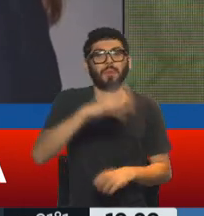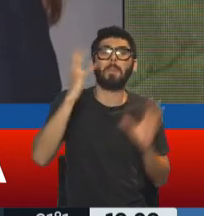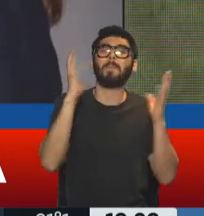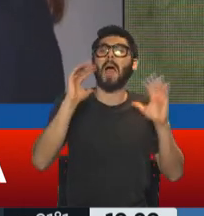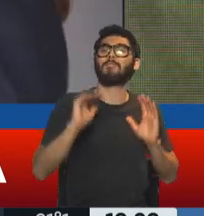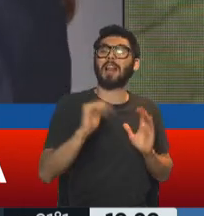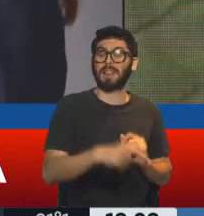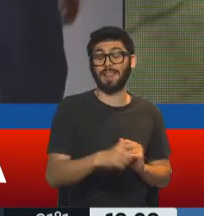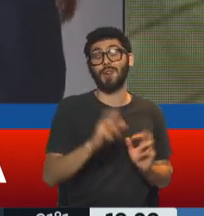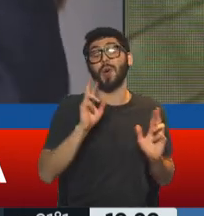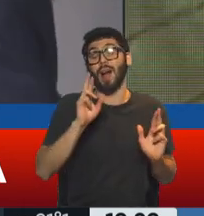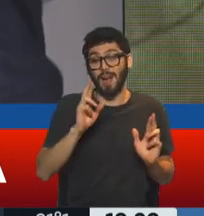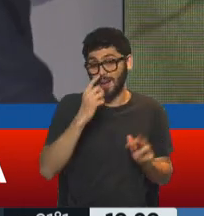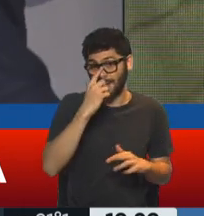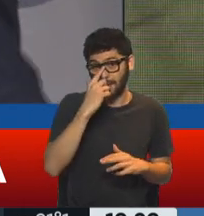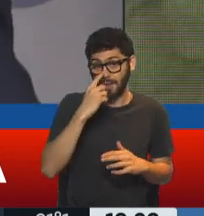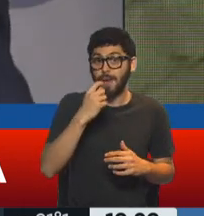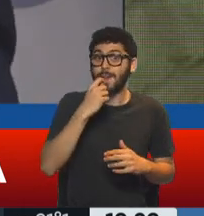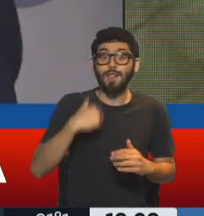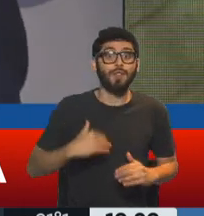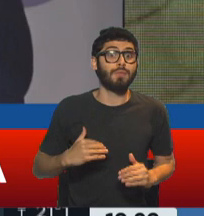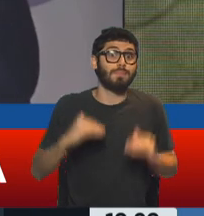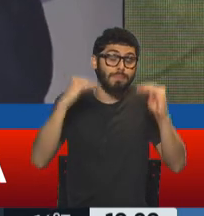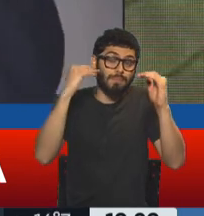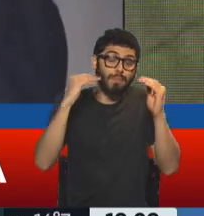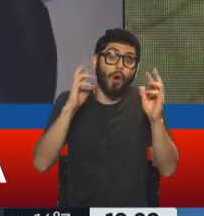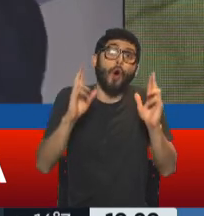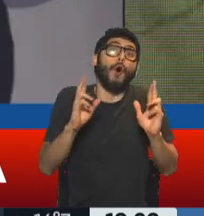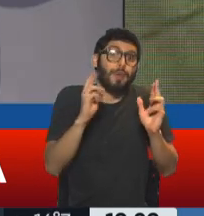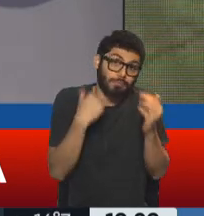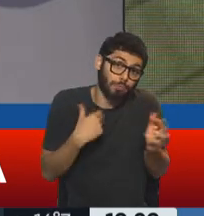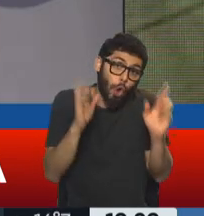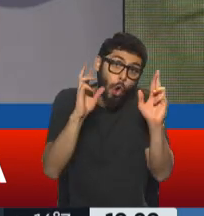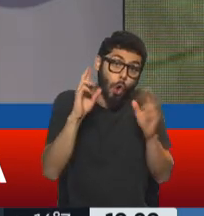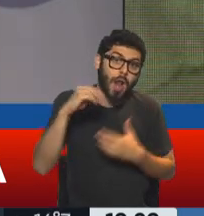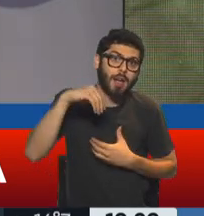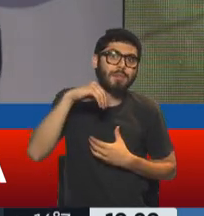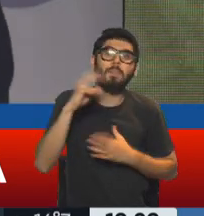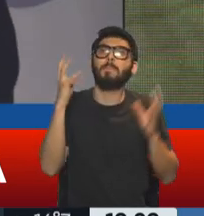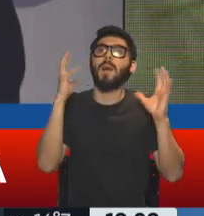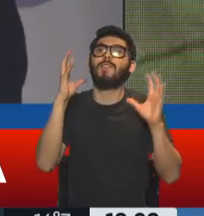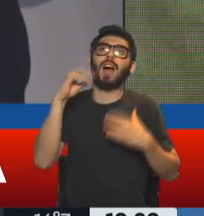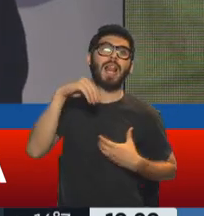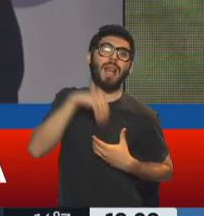y estaría orgullosa de seguir siendo Mafaldita, ojalá algo de Mafalda quede en mí,